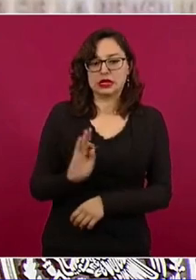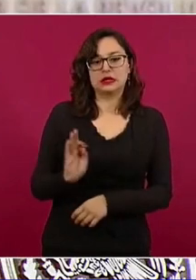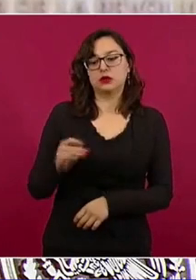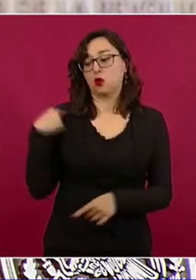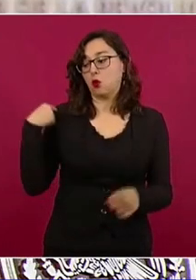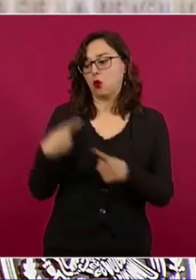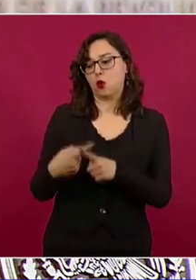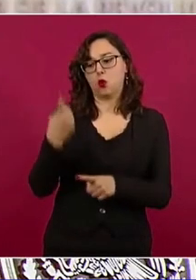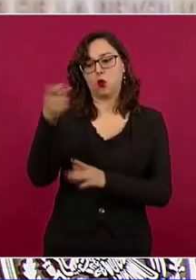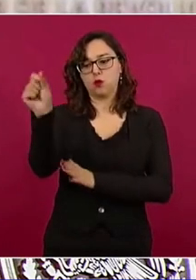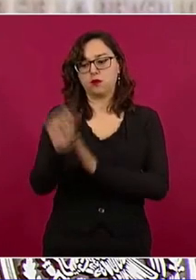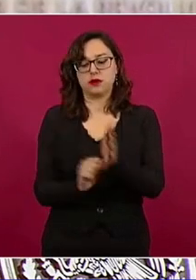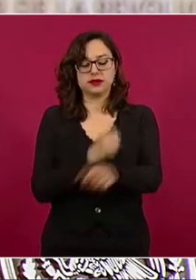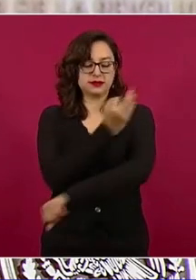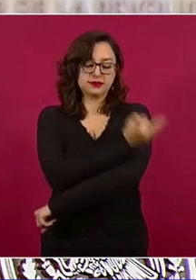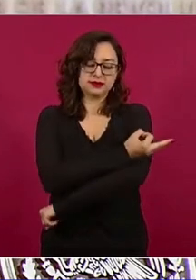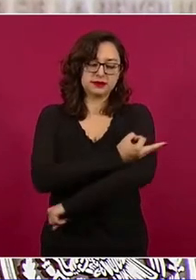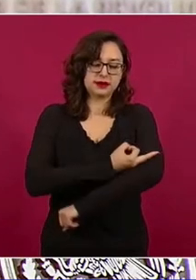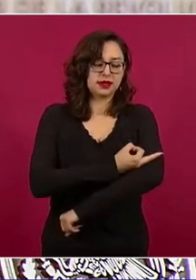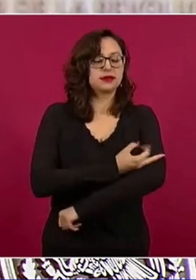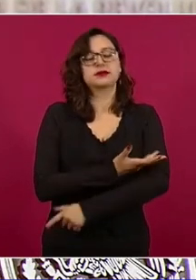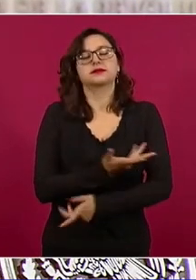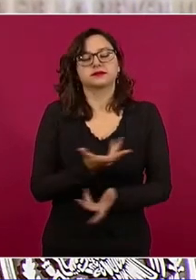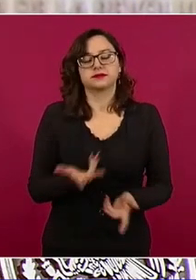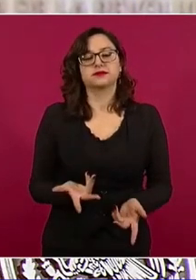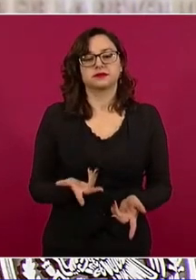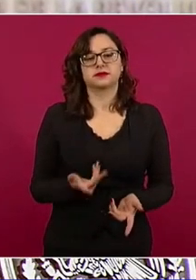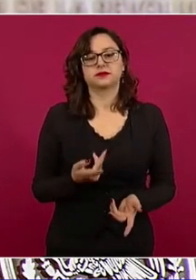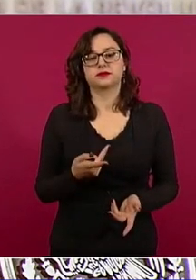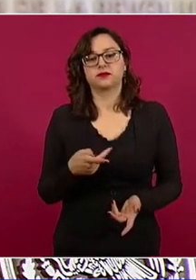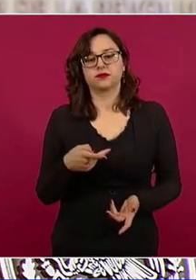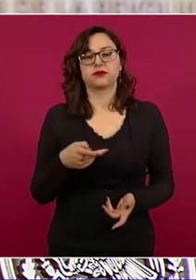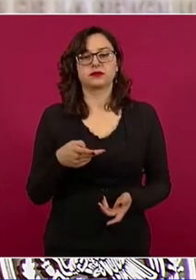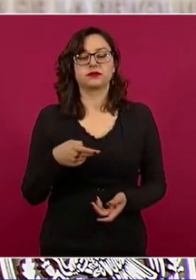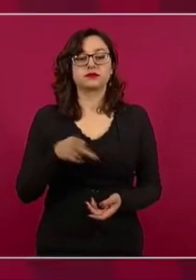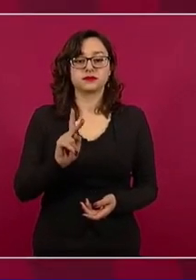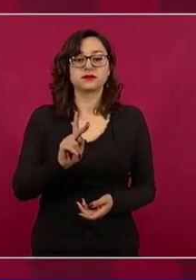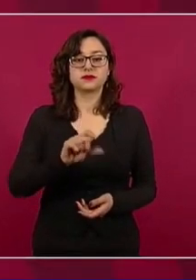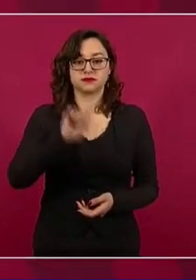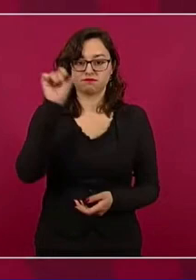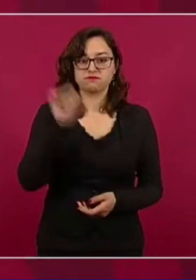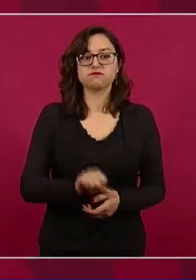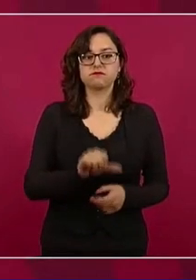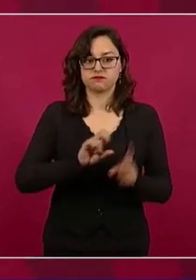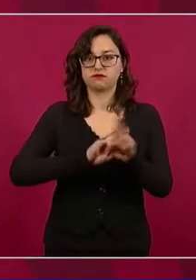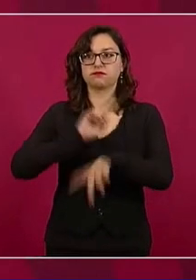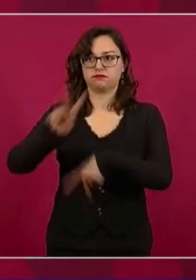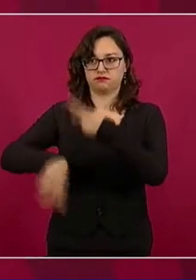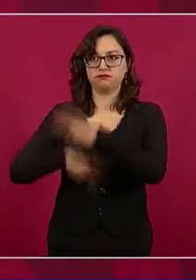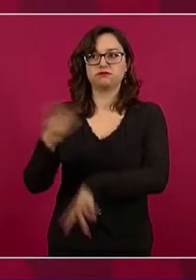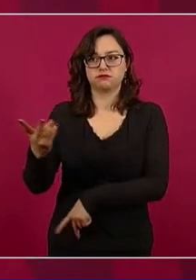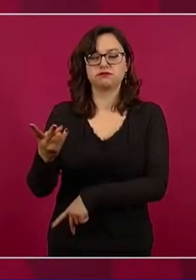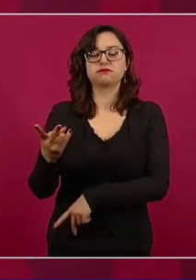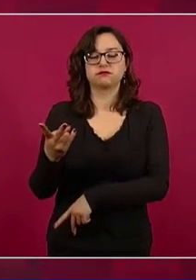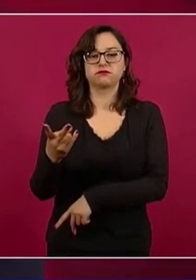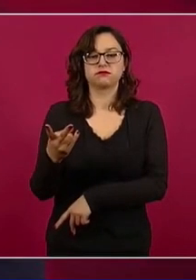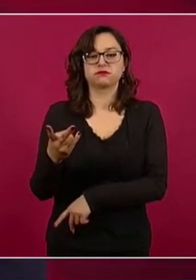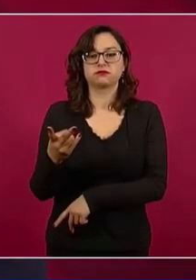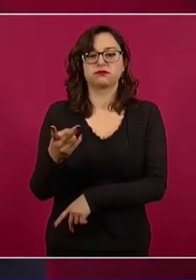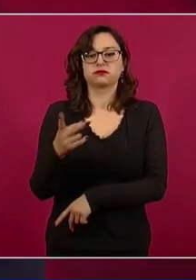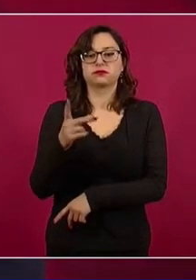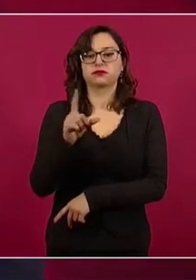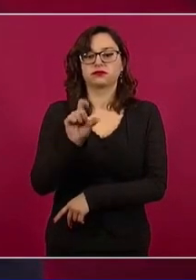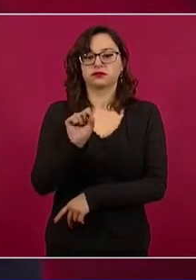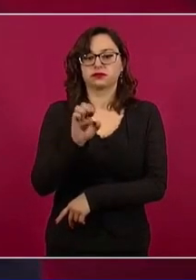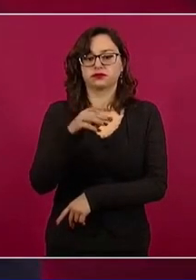porque va a ir hoy mismo una brigada de la